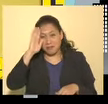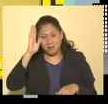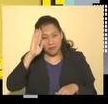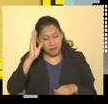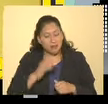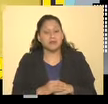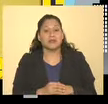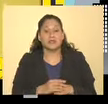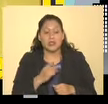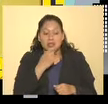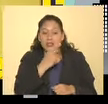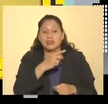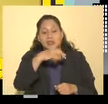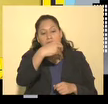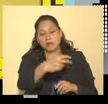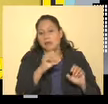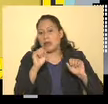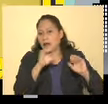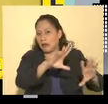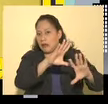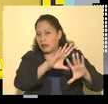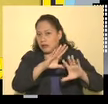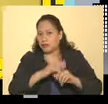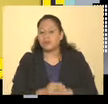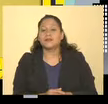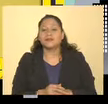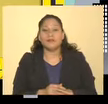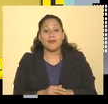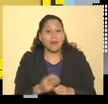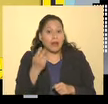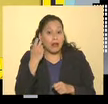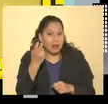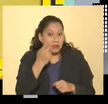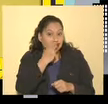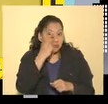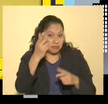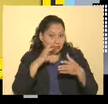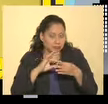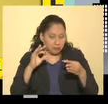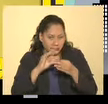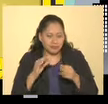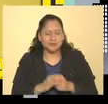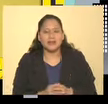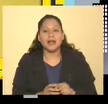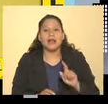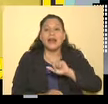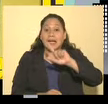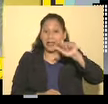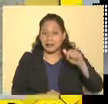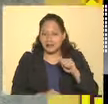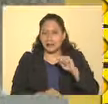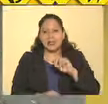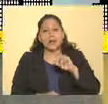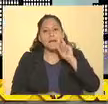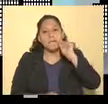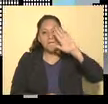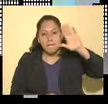Y ya que lo dejan en su celda. Eso cuentan. Y luego, al otro día,